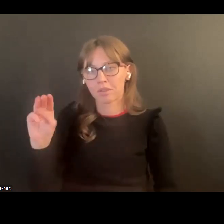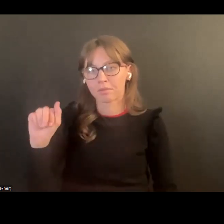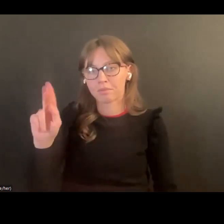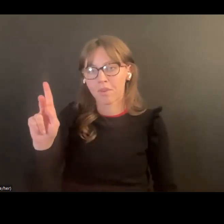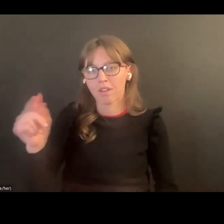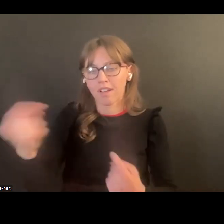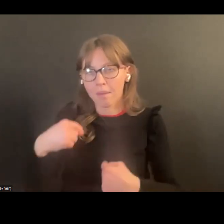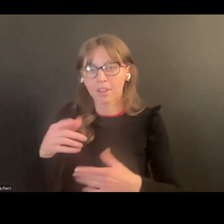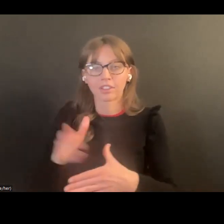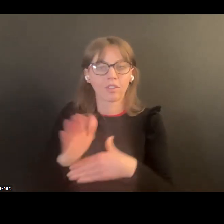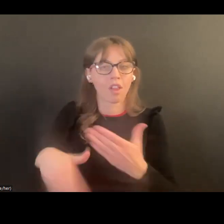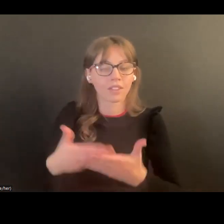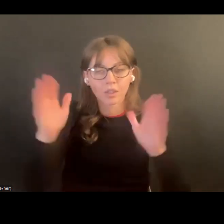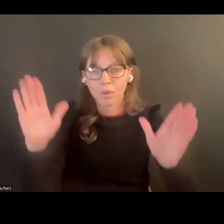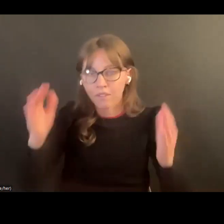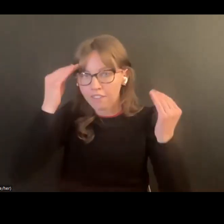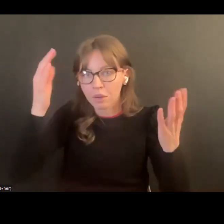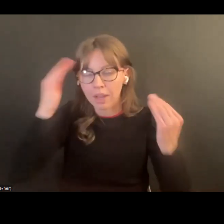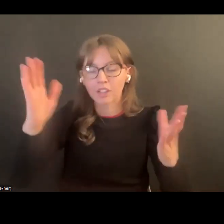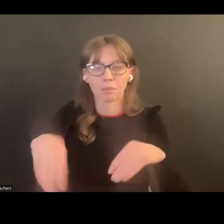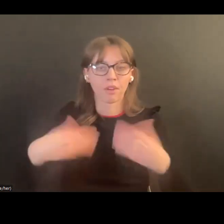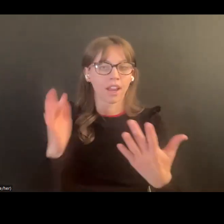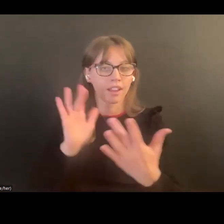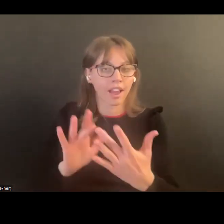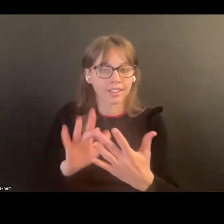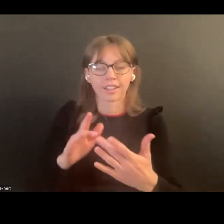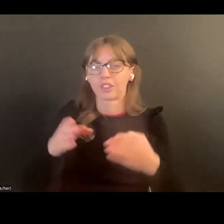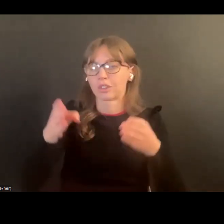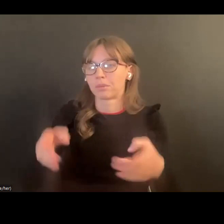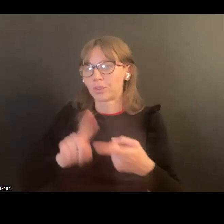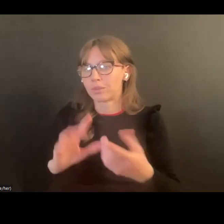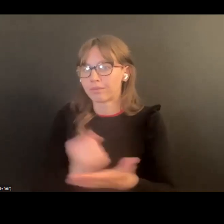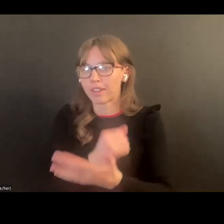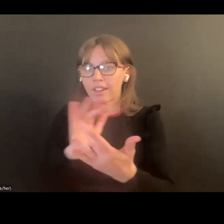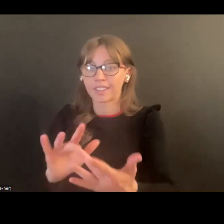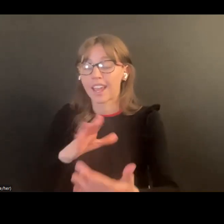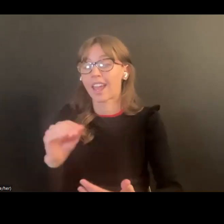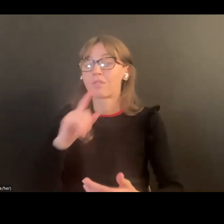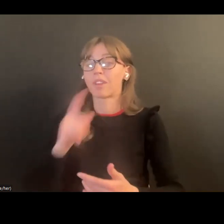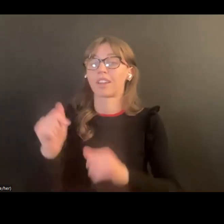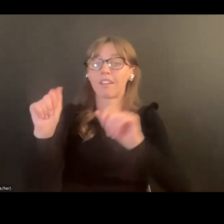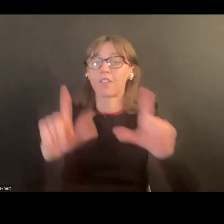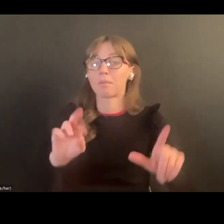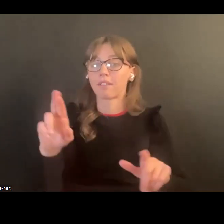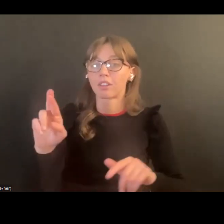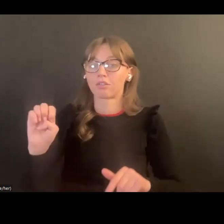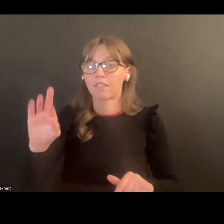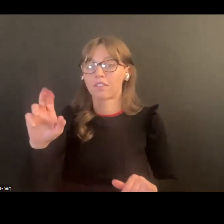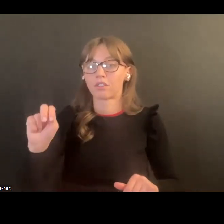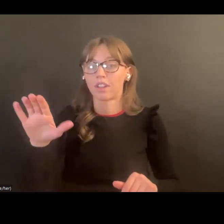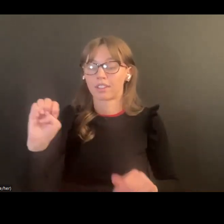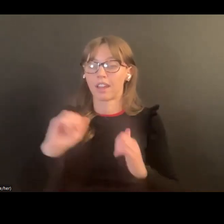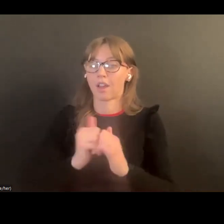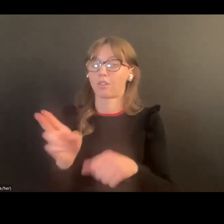gracias Mark por compartir toda esta información genial para nosotros y que puede ser un punto de contacto para nosotros y